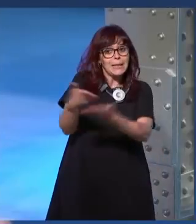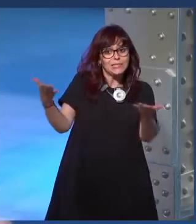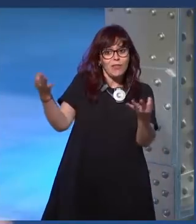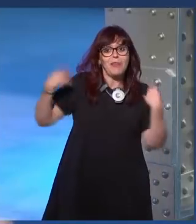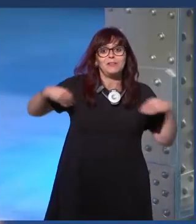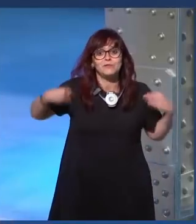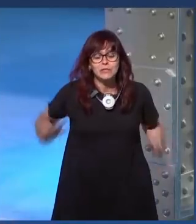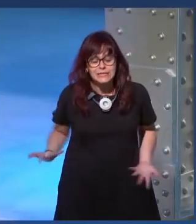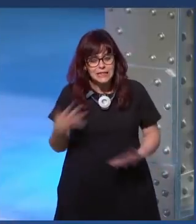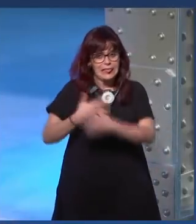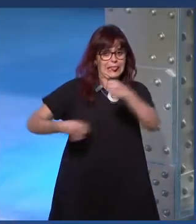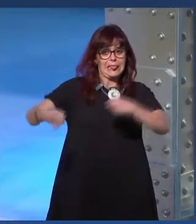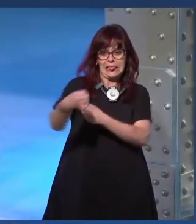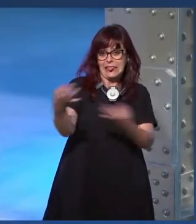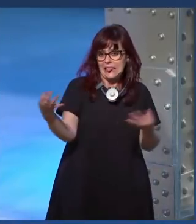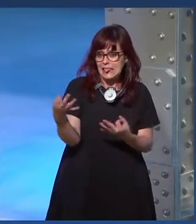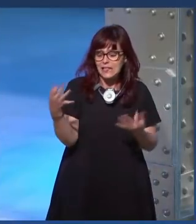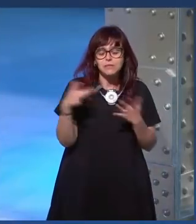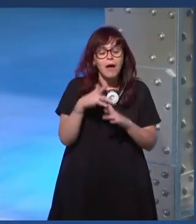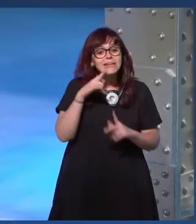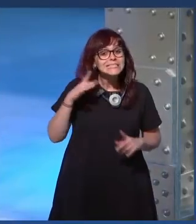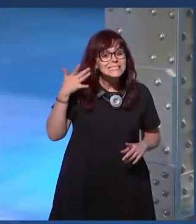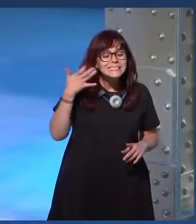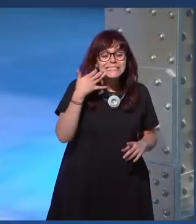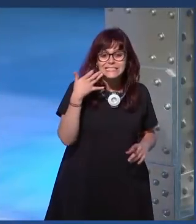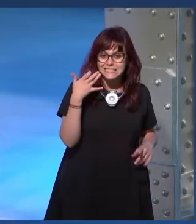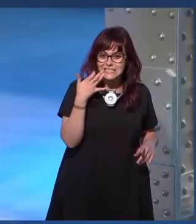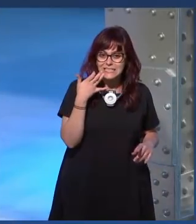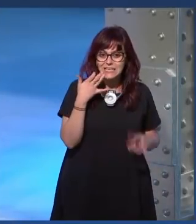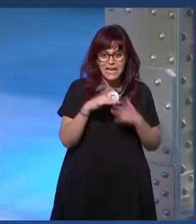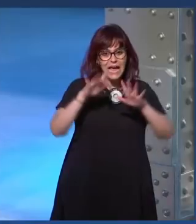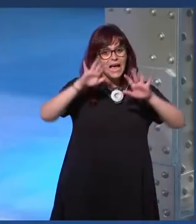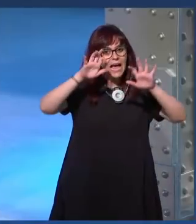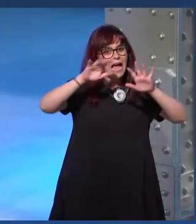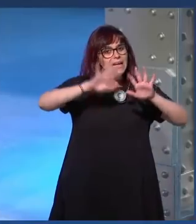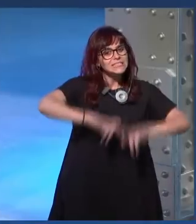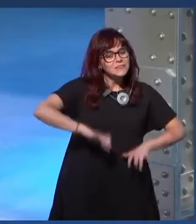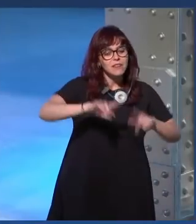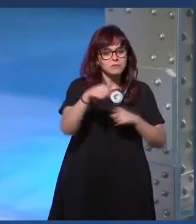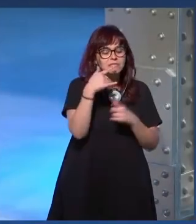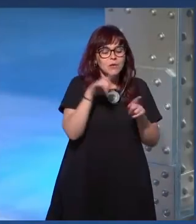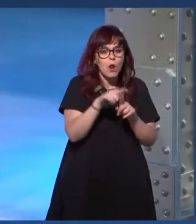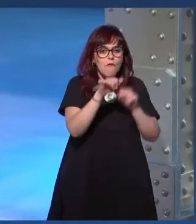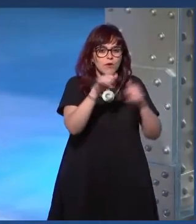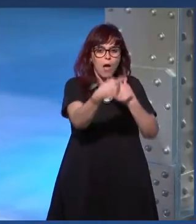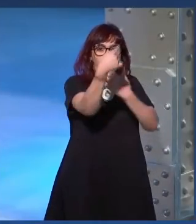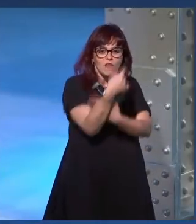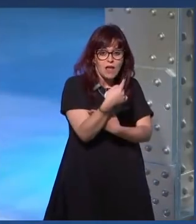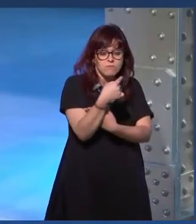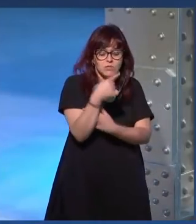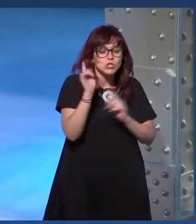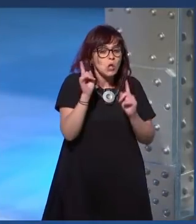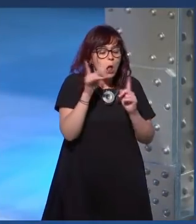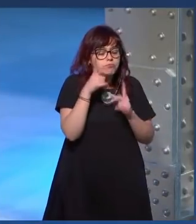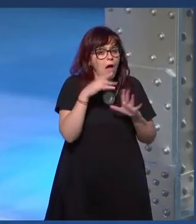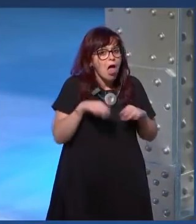entonces muchas veces si conseguimos dejar de lado esa sensación de obligación de hacer algo maravilloso y simplemente